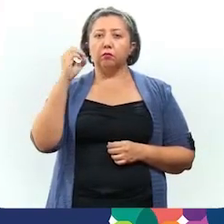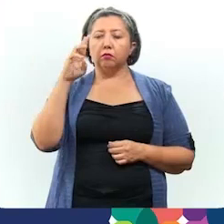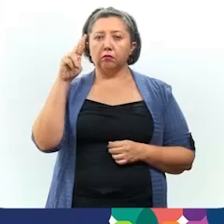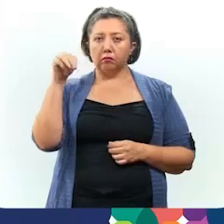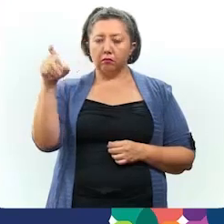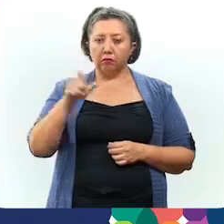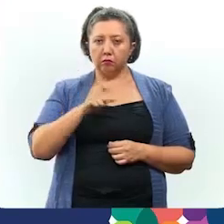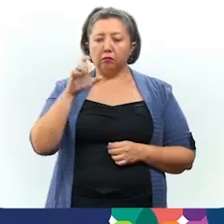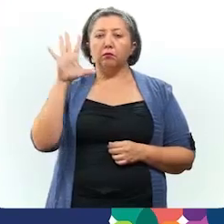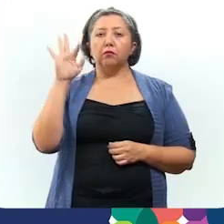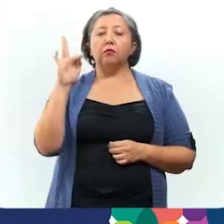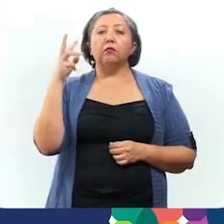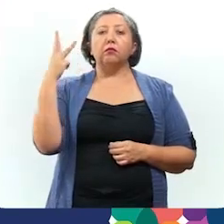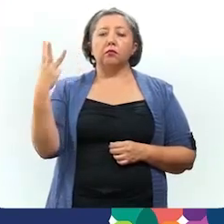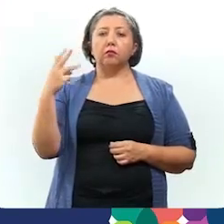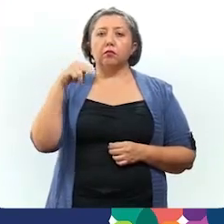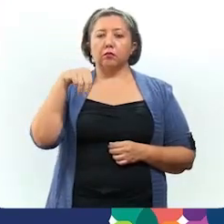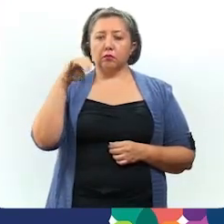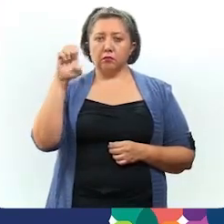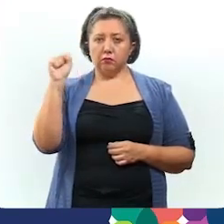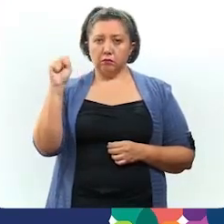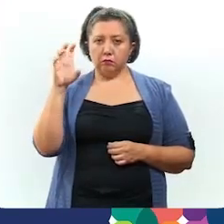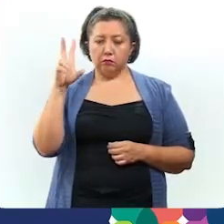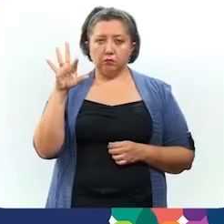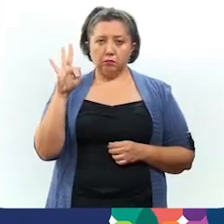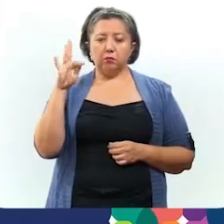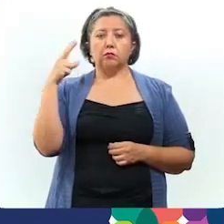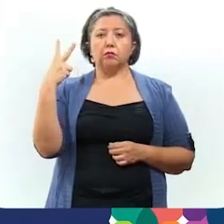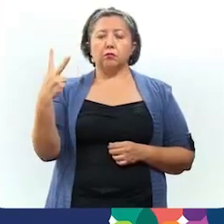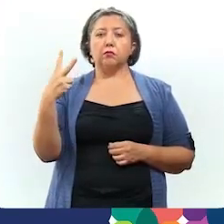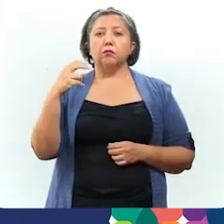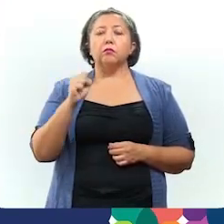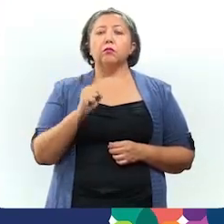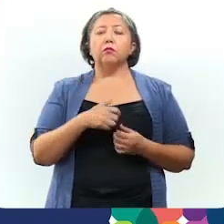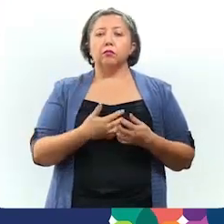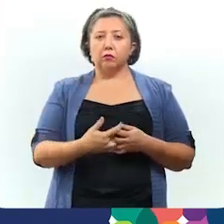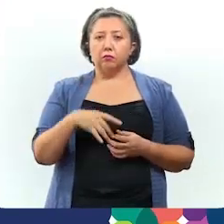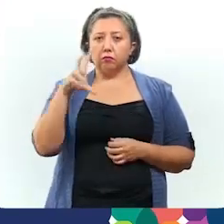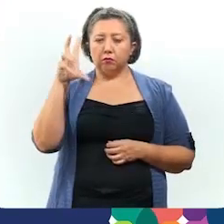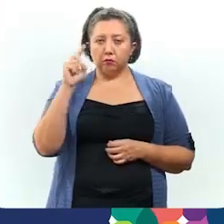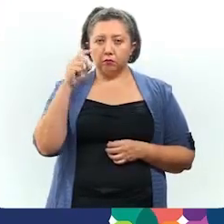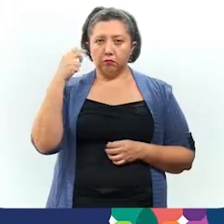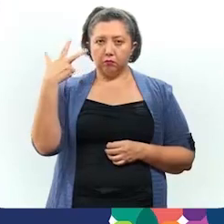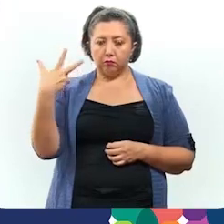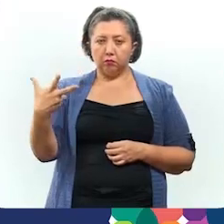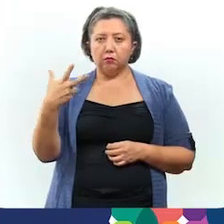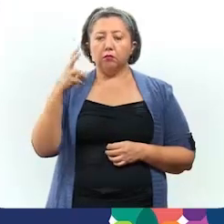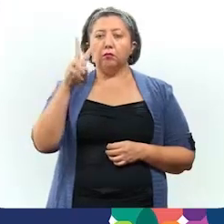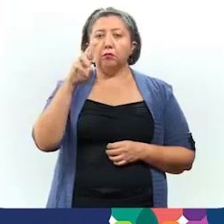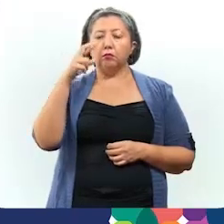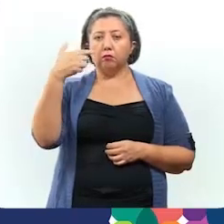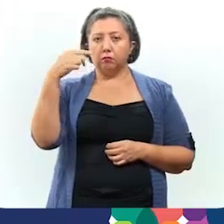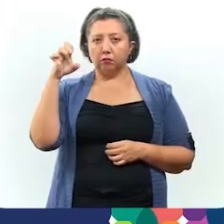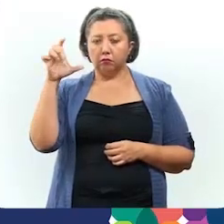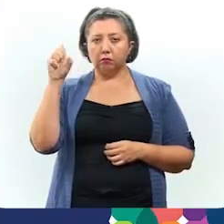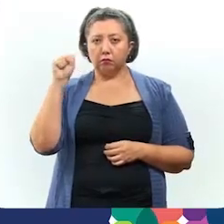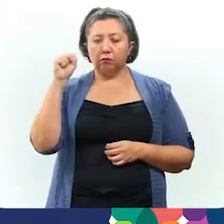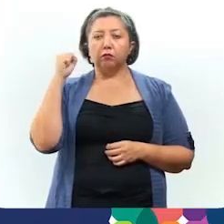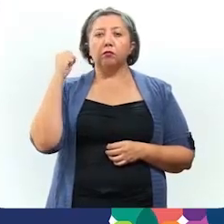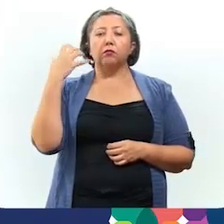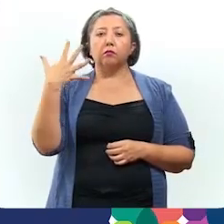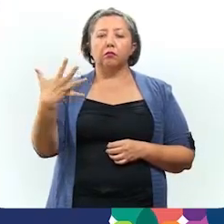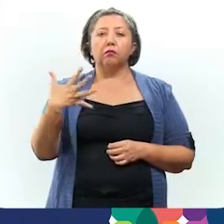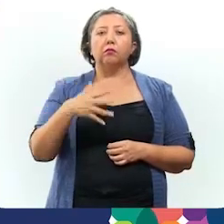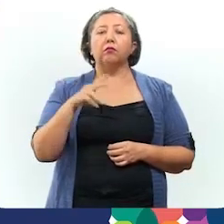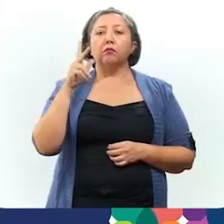Cordemex, cuarenta y tres, Mulzay, cuarenta y dos, Industrial, treinta y ocho, Vergel, sesenta